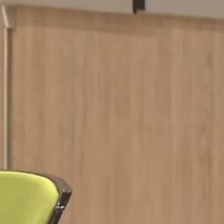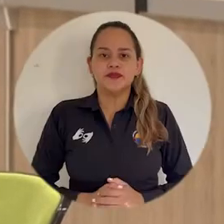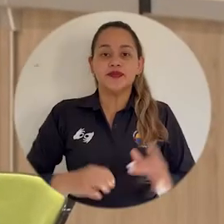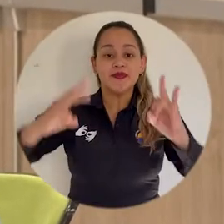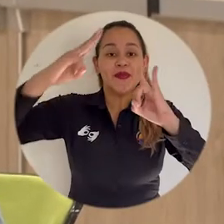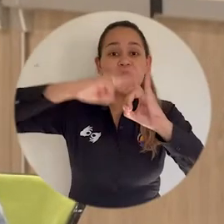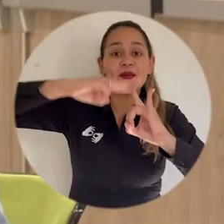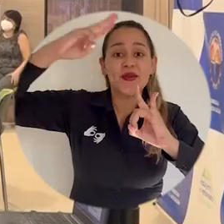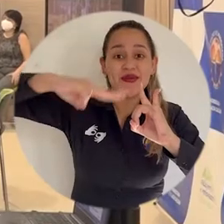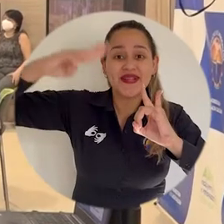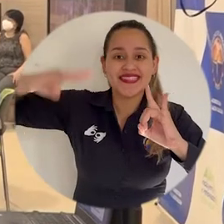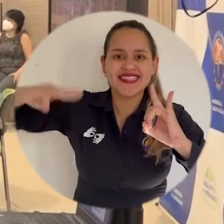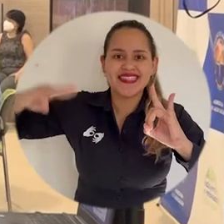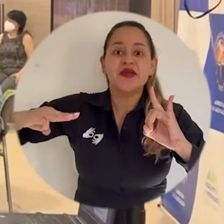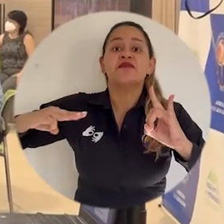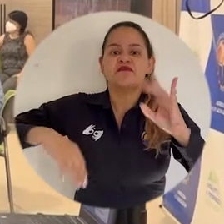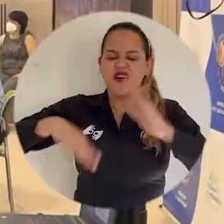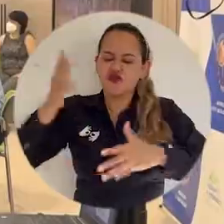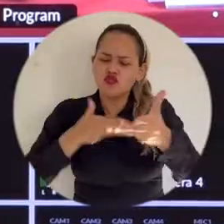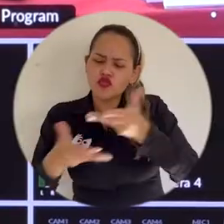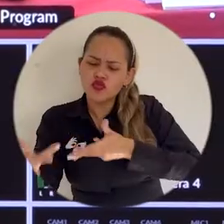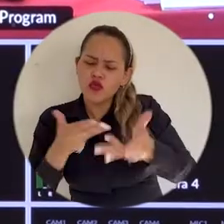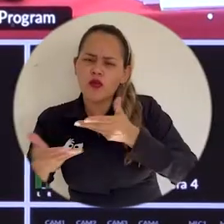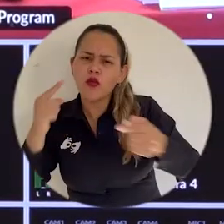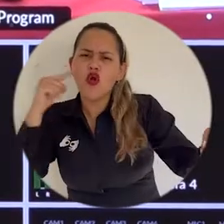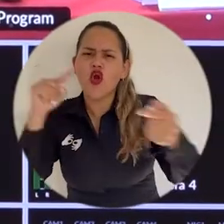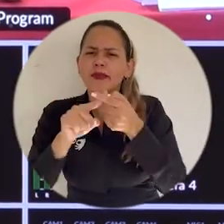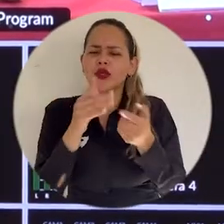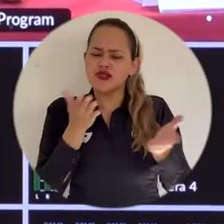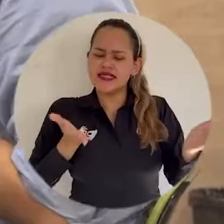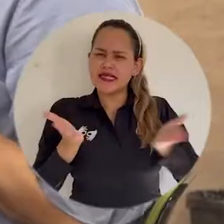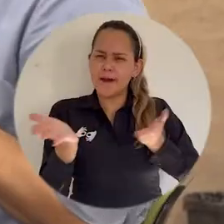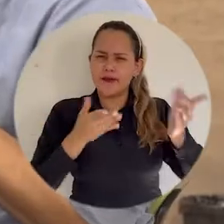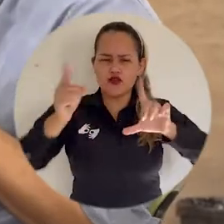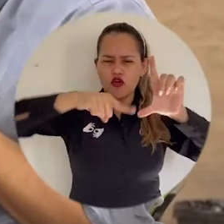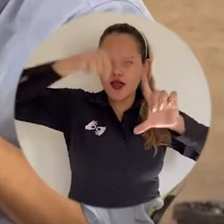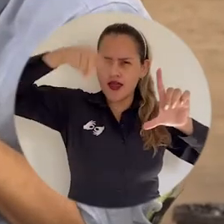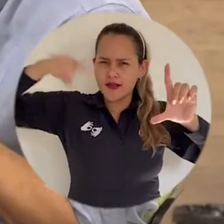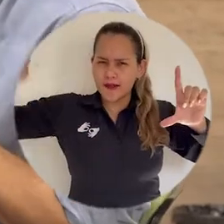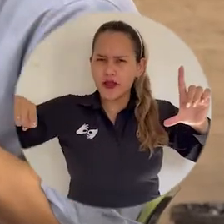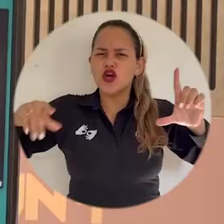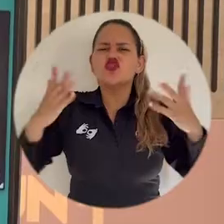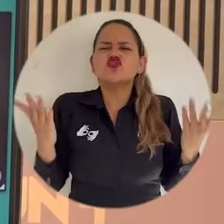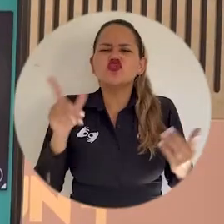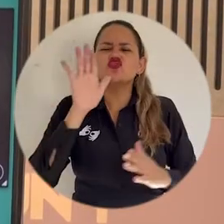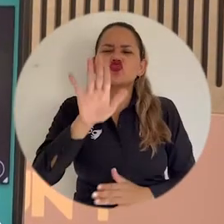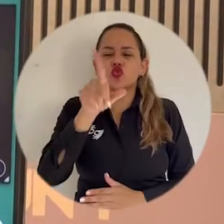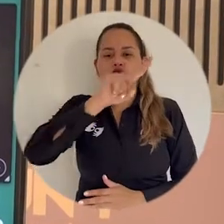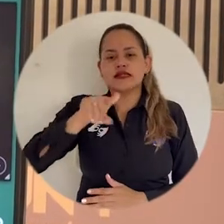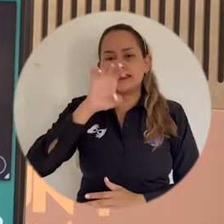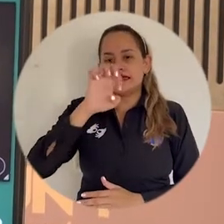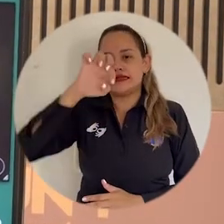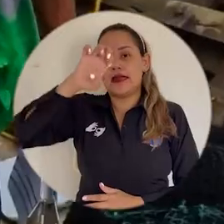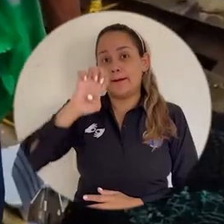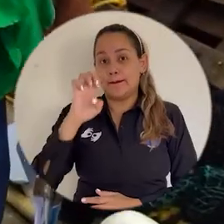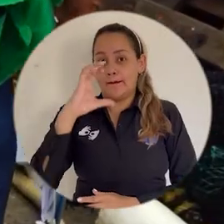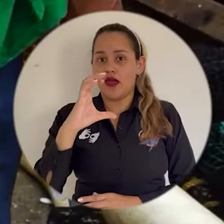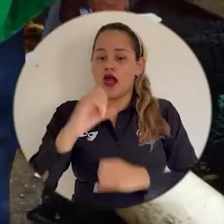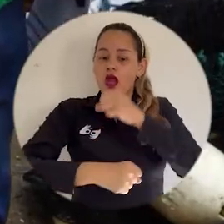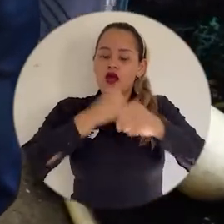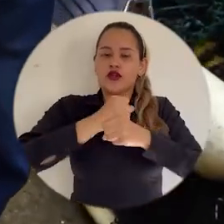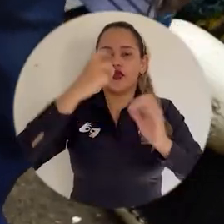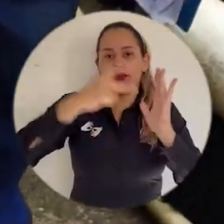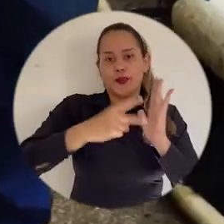La Universidad del Magdalena socializó los objetivos del Servicio Estadístico Pesquero Colombiano CEPEC propuestos para el 2022,